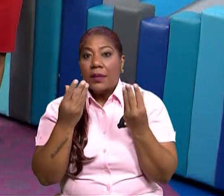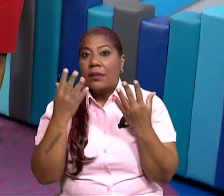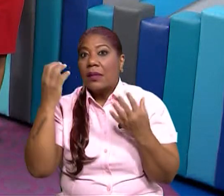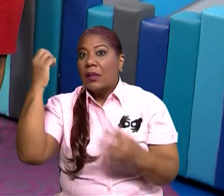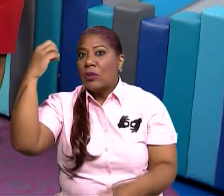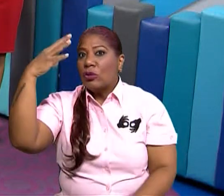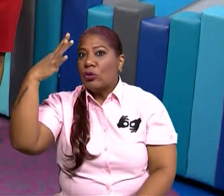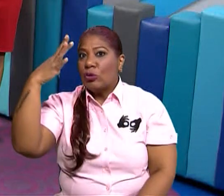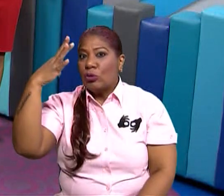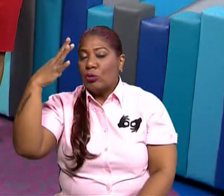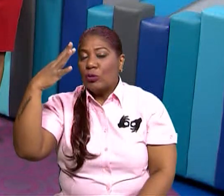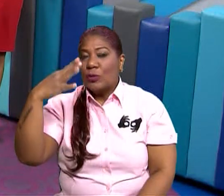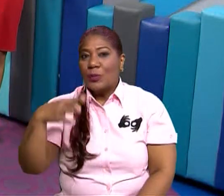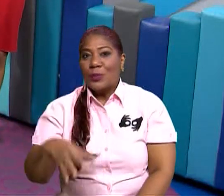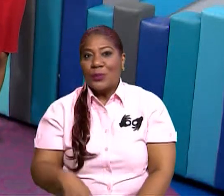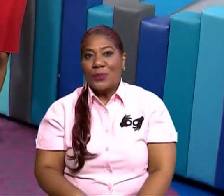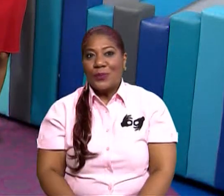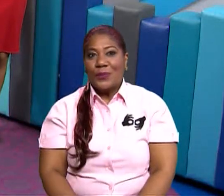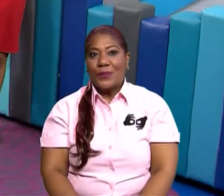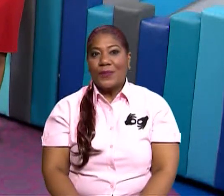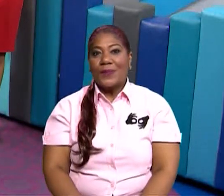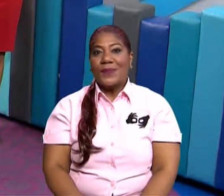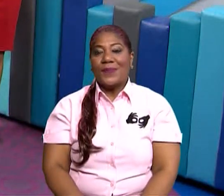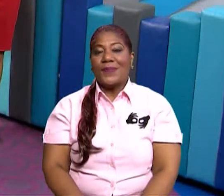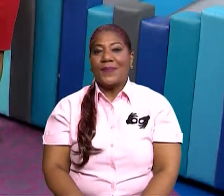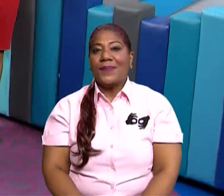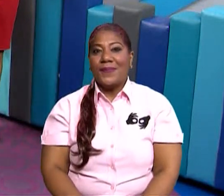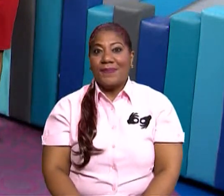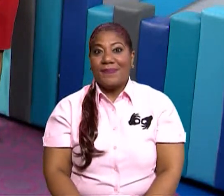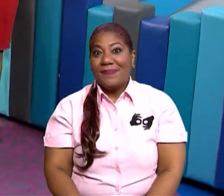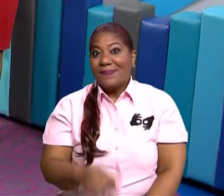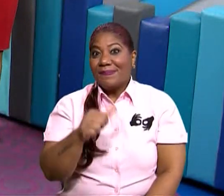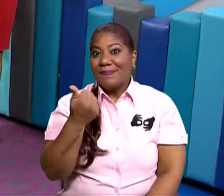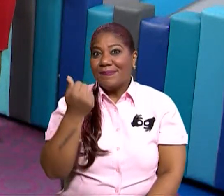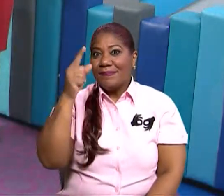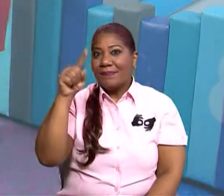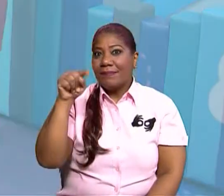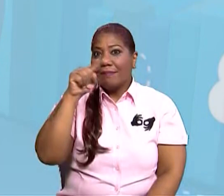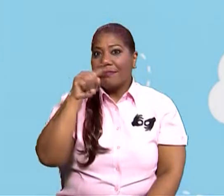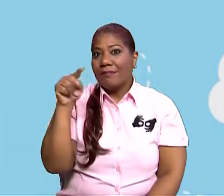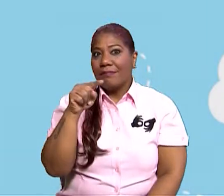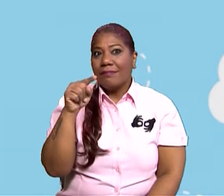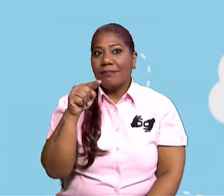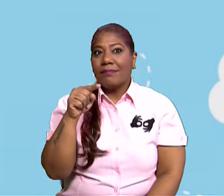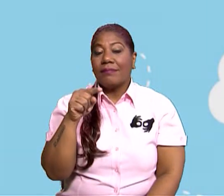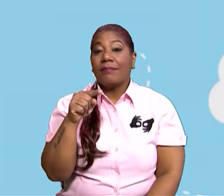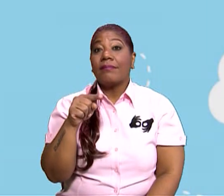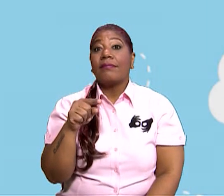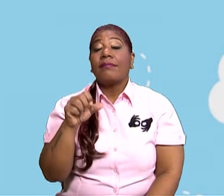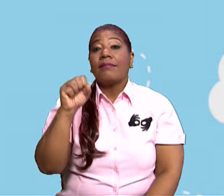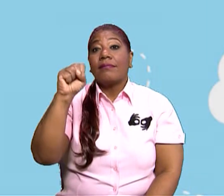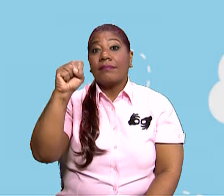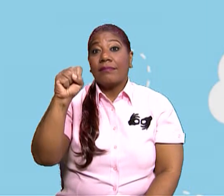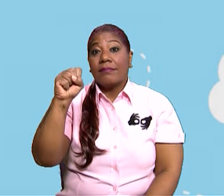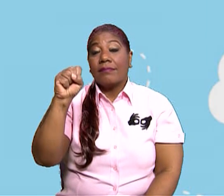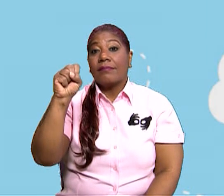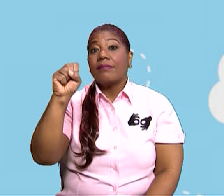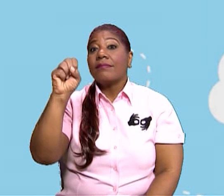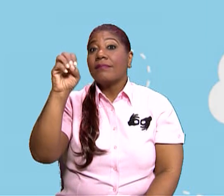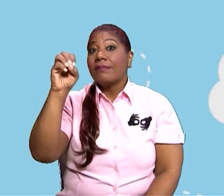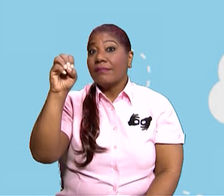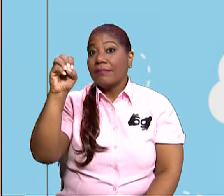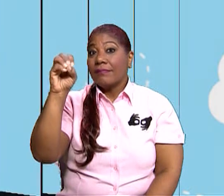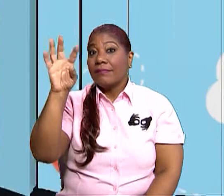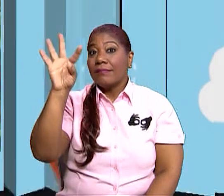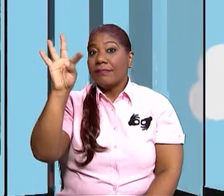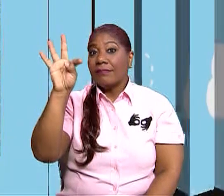Así es. ¿Qué más tenemos nosotros a ver entonces esa estrellita, ¿dónde sigue? ¿Cuál es el otro estrato? estrellita, ahí está. Sotobosque. Vamos